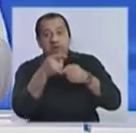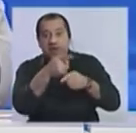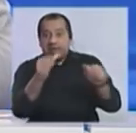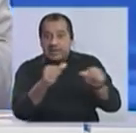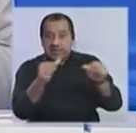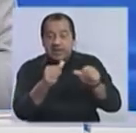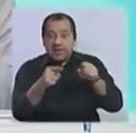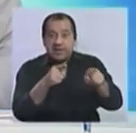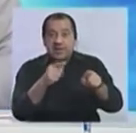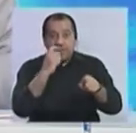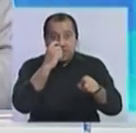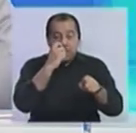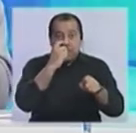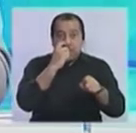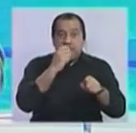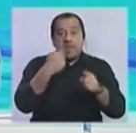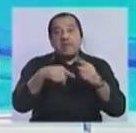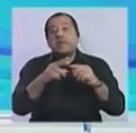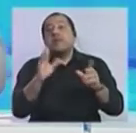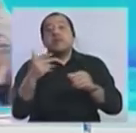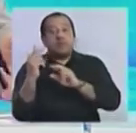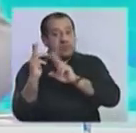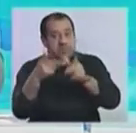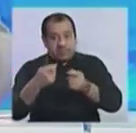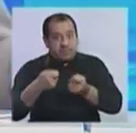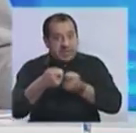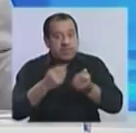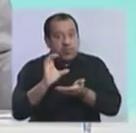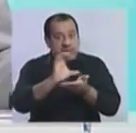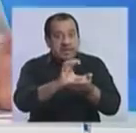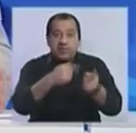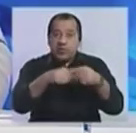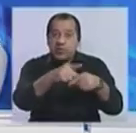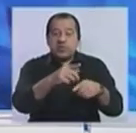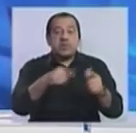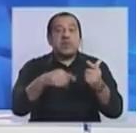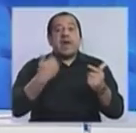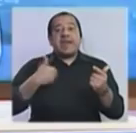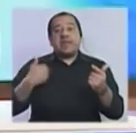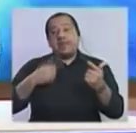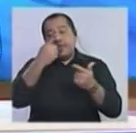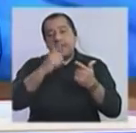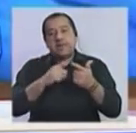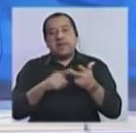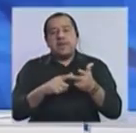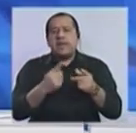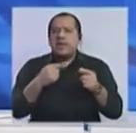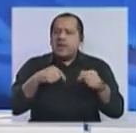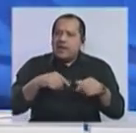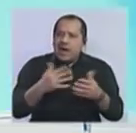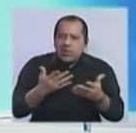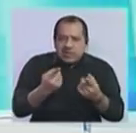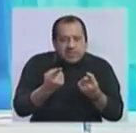como siempre pasa, a condición de prestar dinero, lo que pasó en Argentina, sin lugar a dudas. ¿Es necesario?